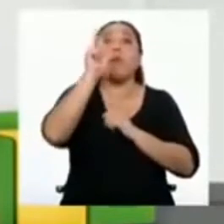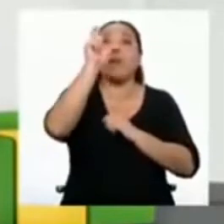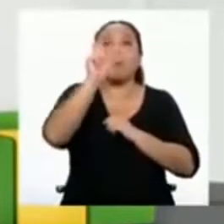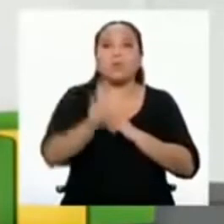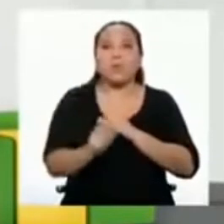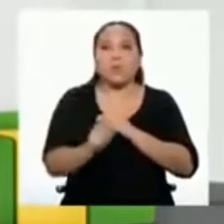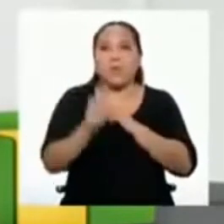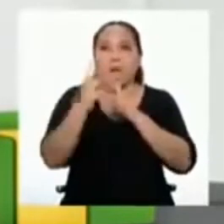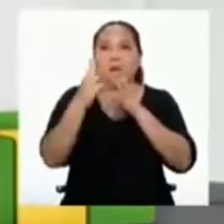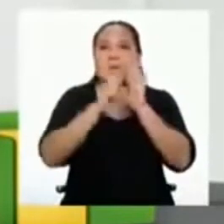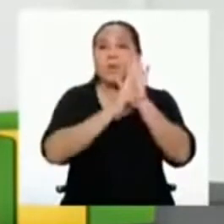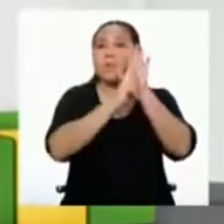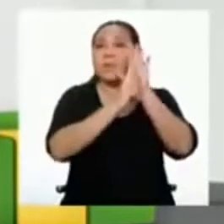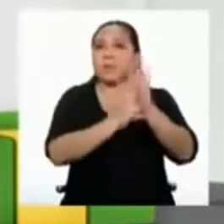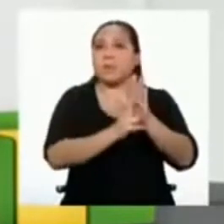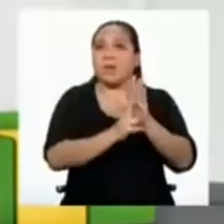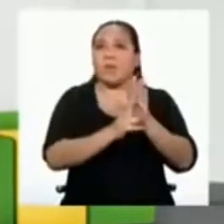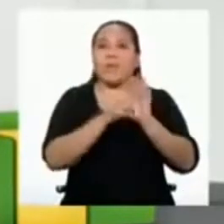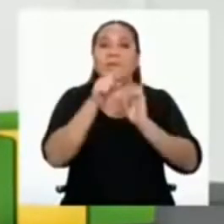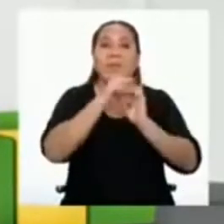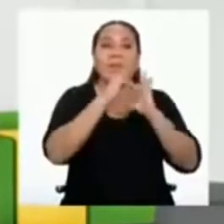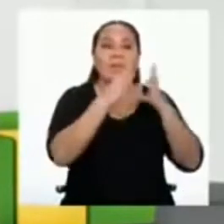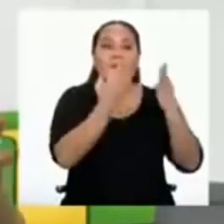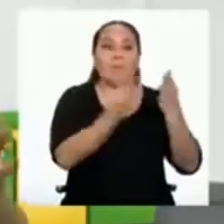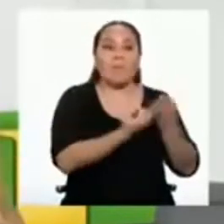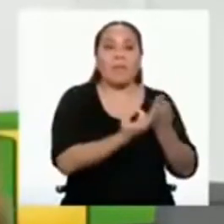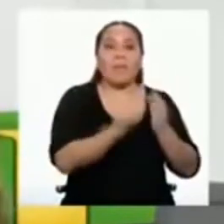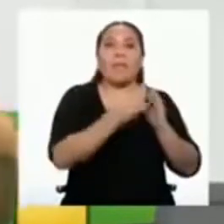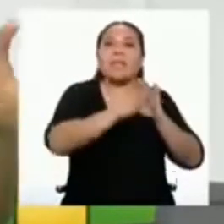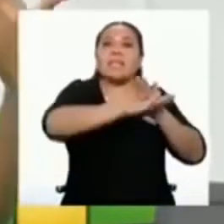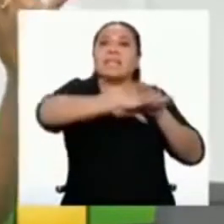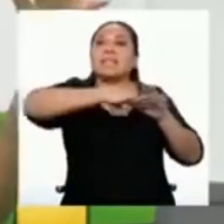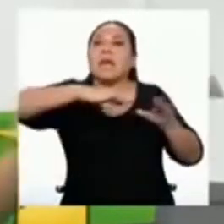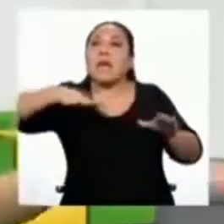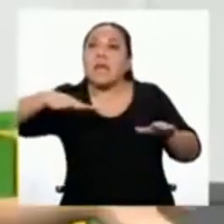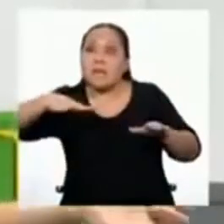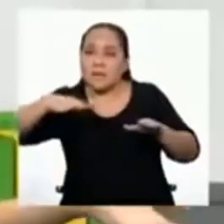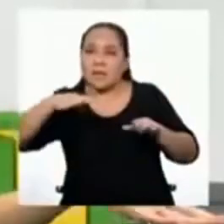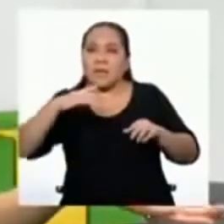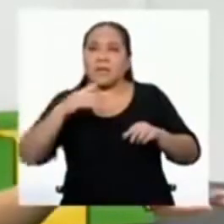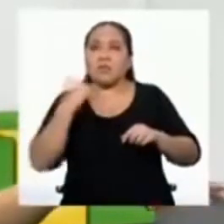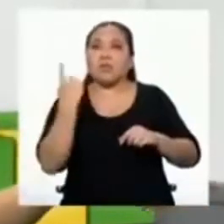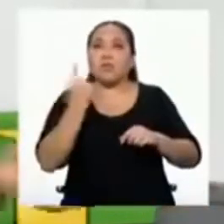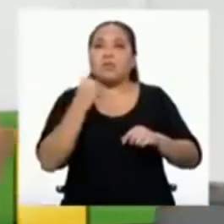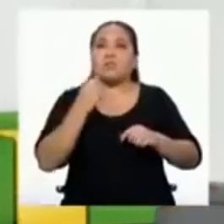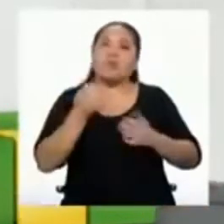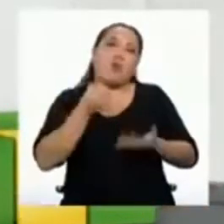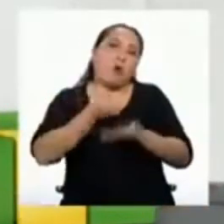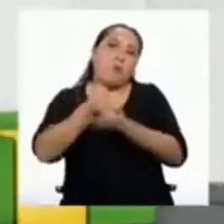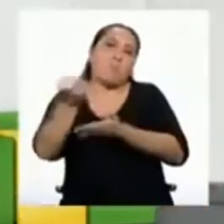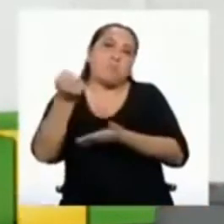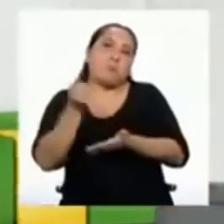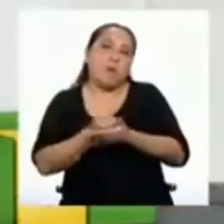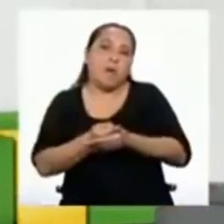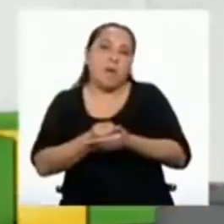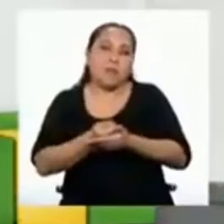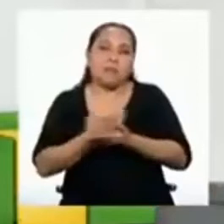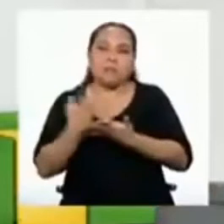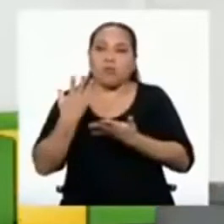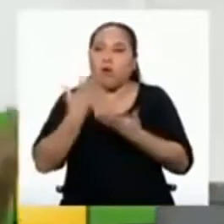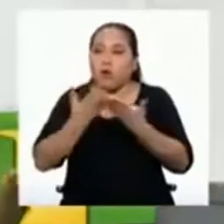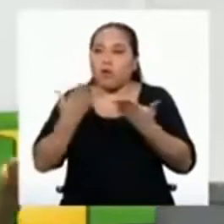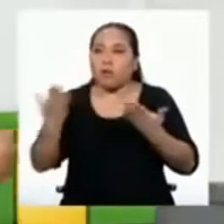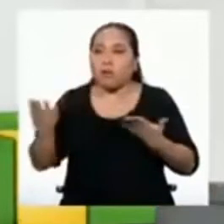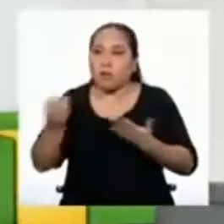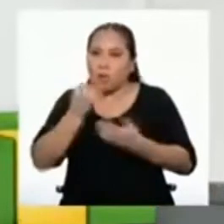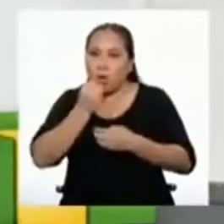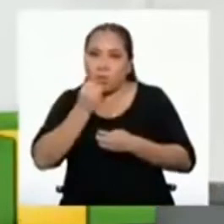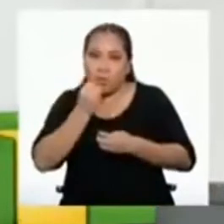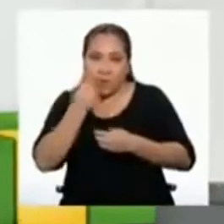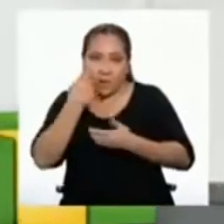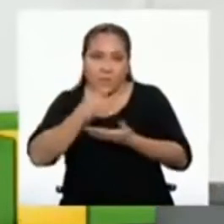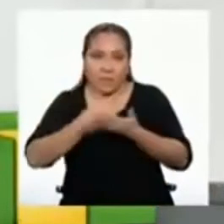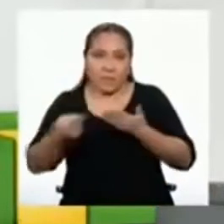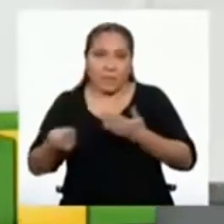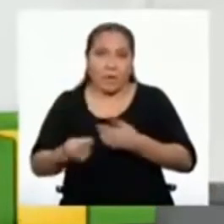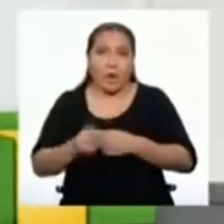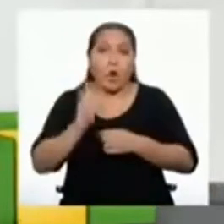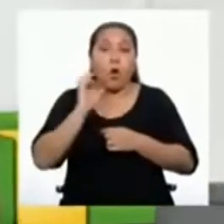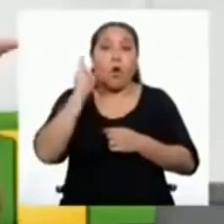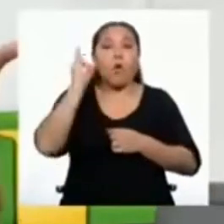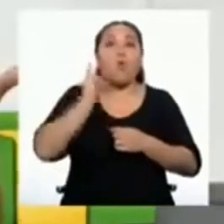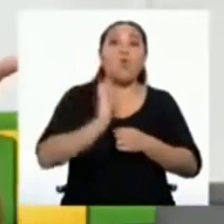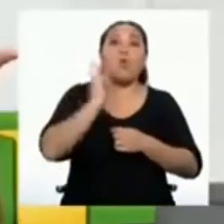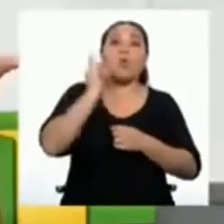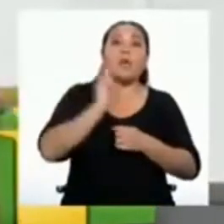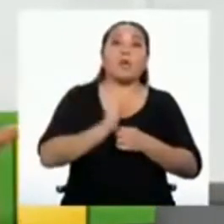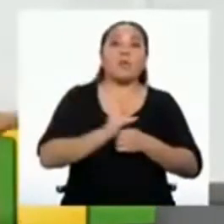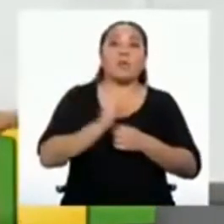familia debería salir en casos e indispensables, tal vez para hacer las compras semanales o por alguna emergencia. Así podemos evitar que los